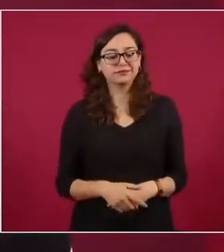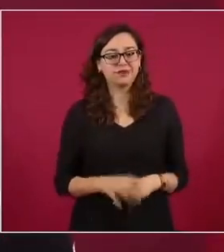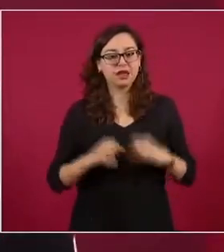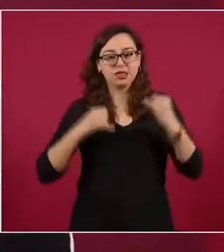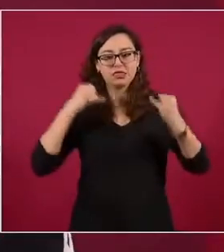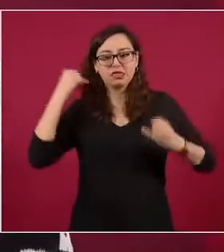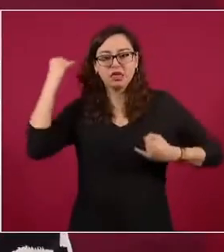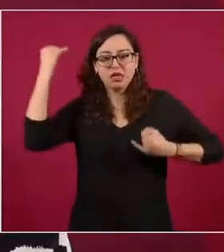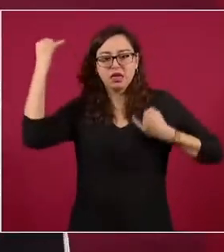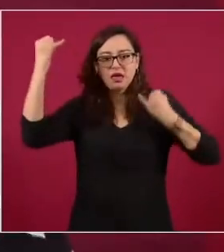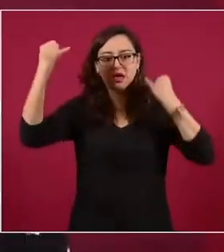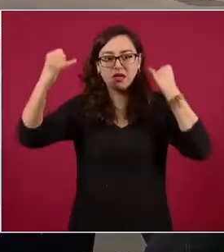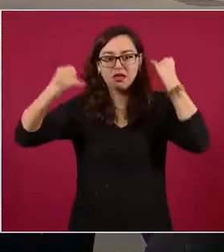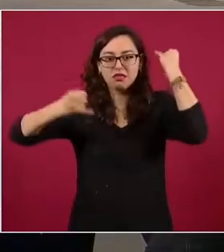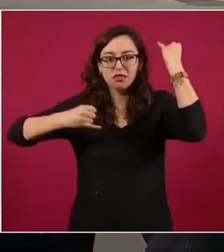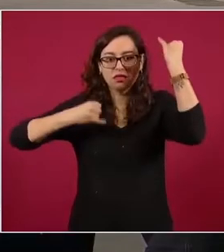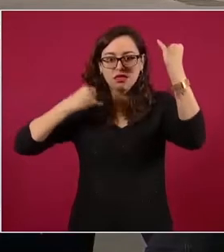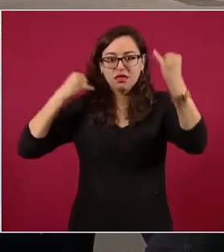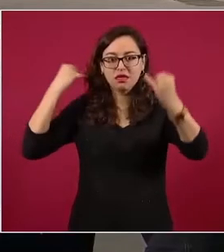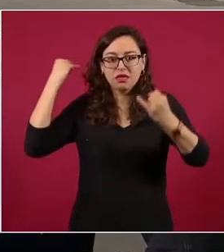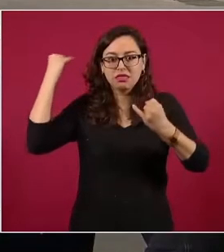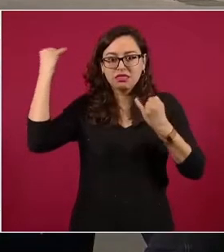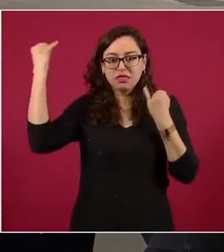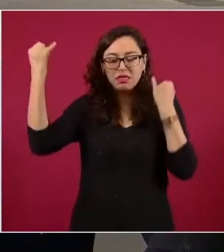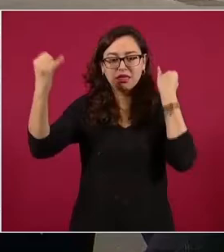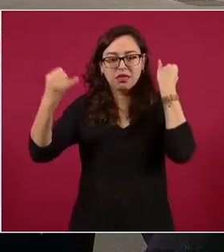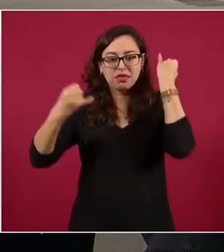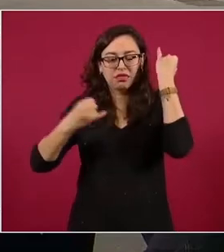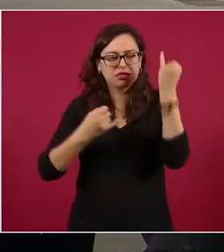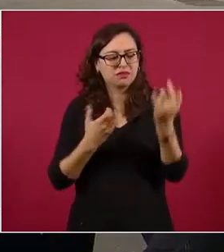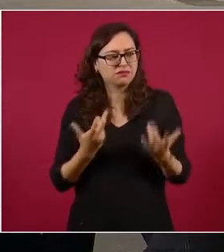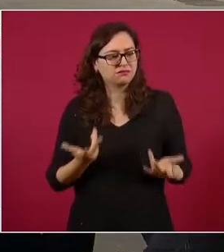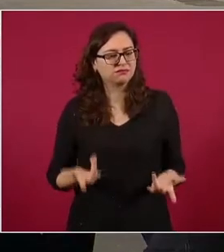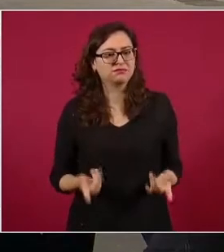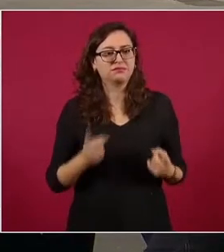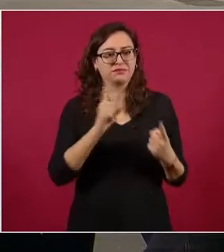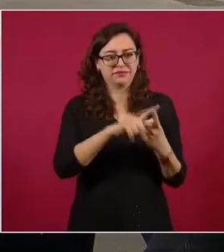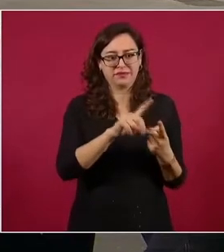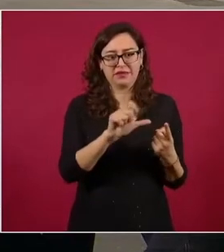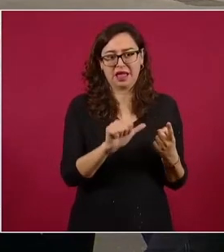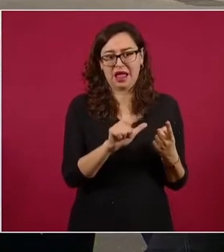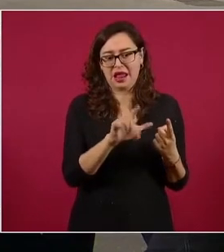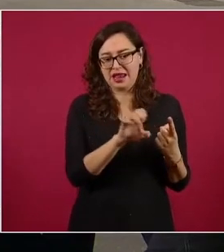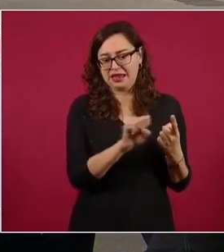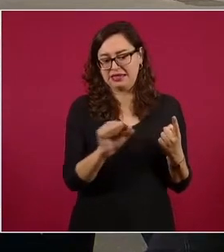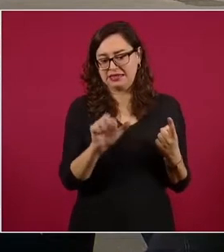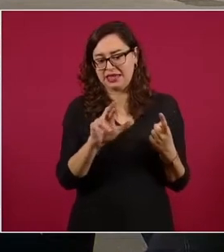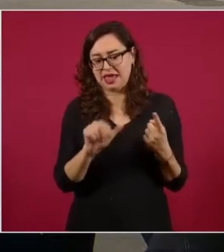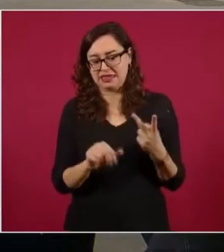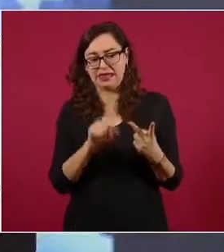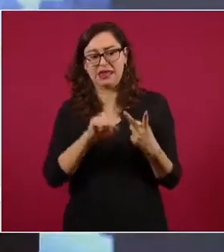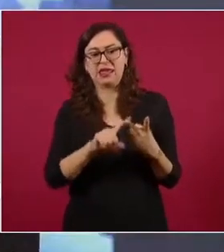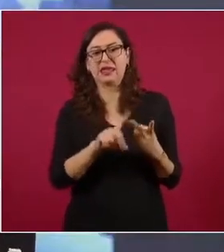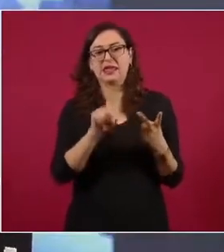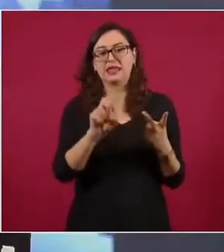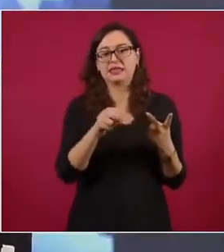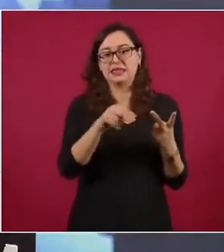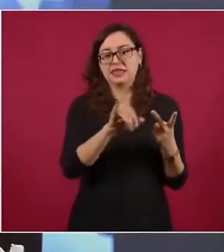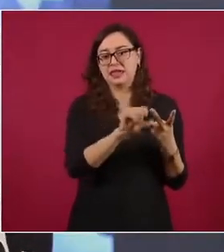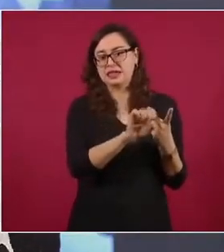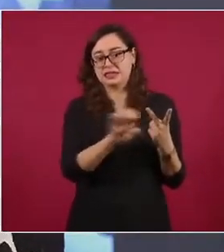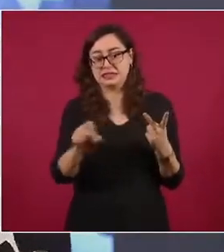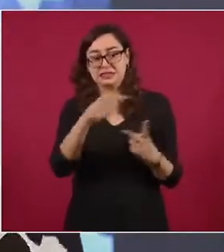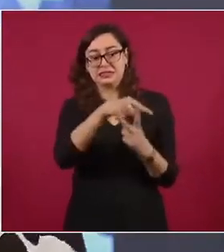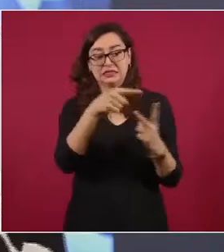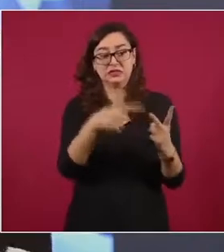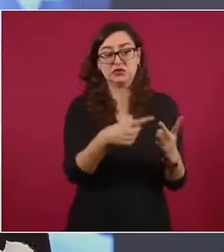en las mentiras. Alessandra Rojo junto con Denise Dresser promueven lo que ellas denominan la resistencia feminista